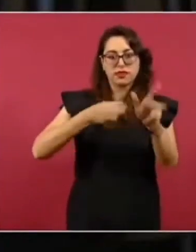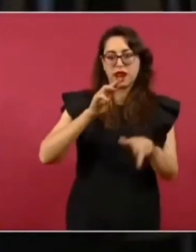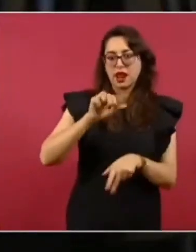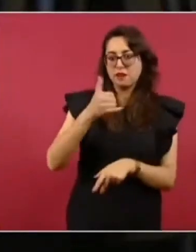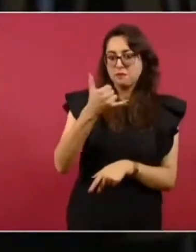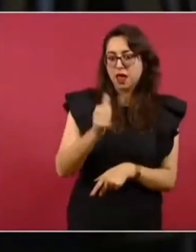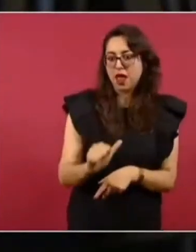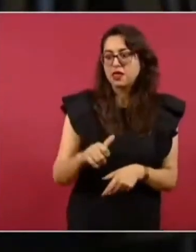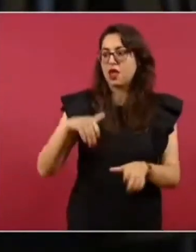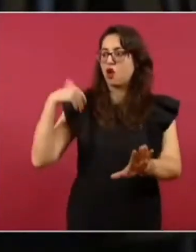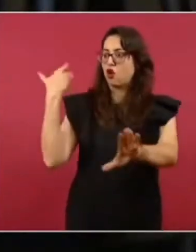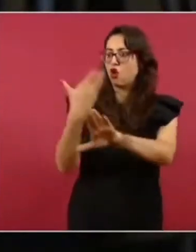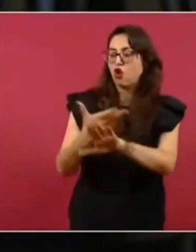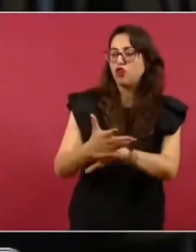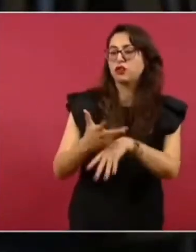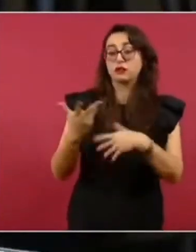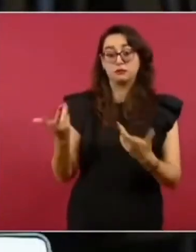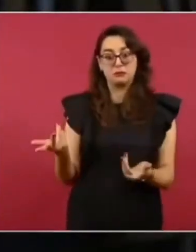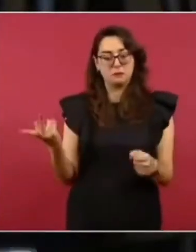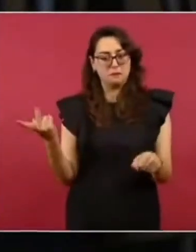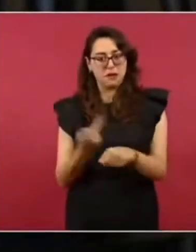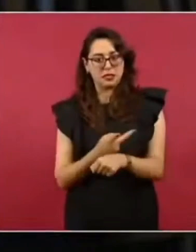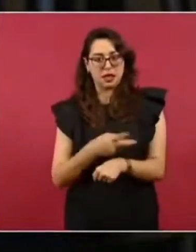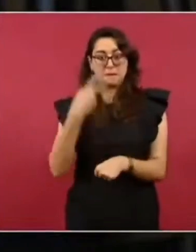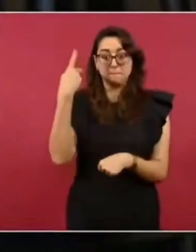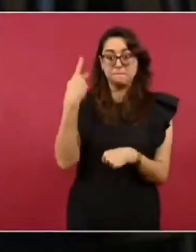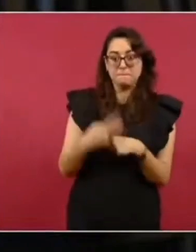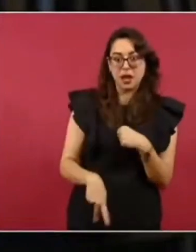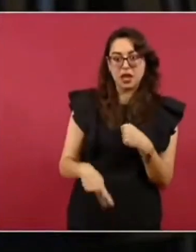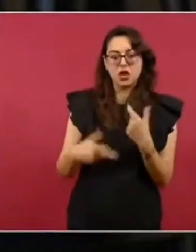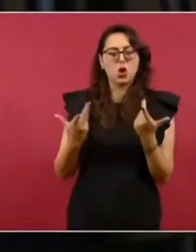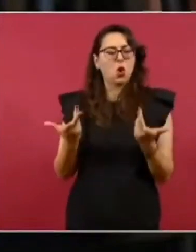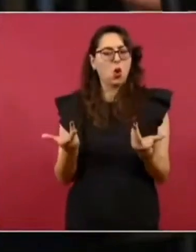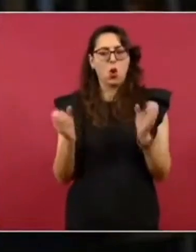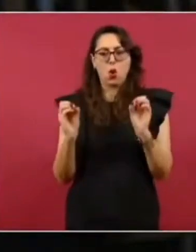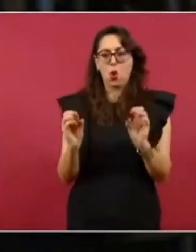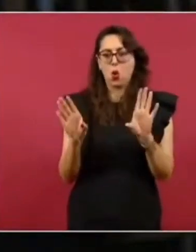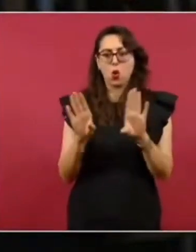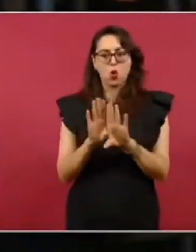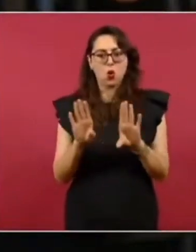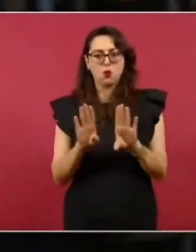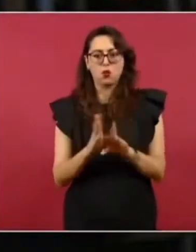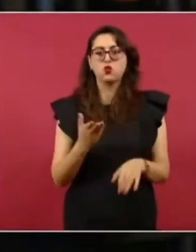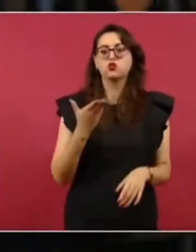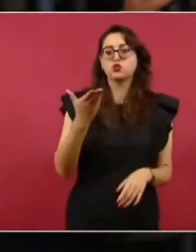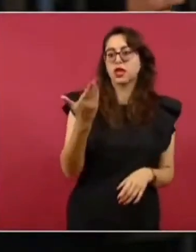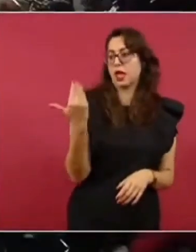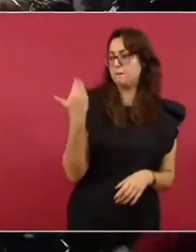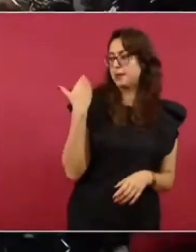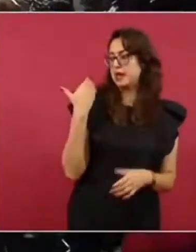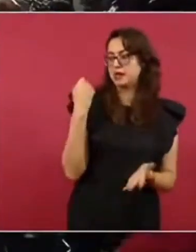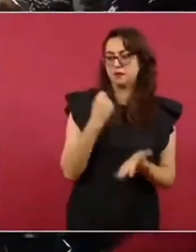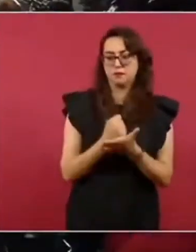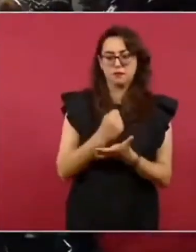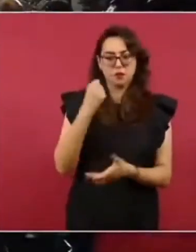ese riesgo o no? O si esto queda anulado ya con el nuevo decreto de hace unos días.